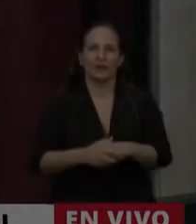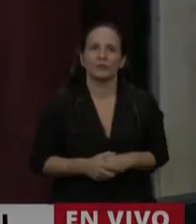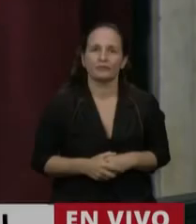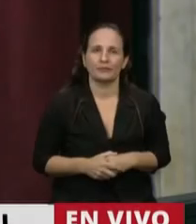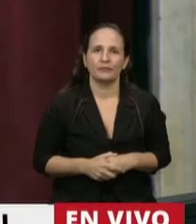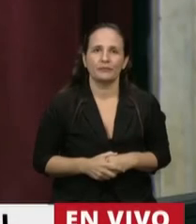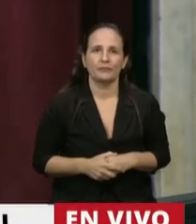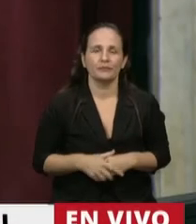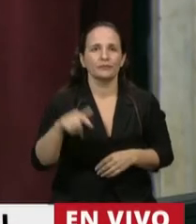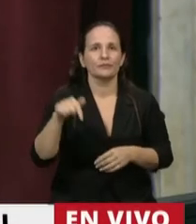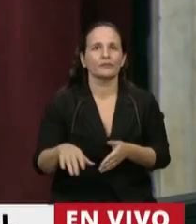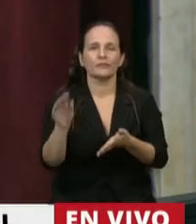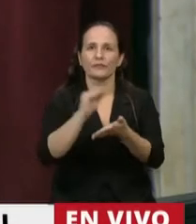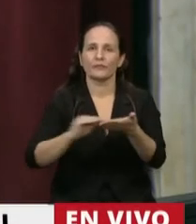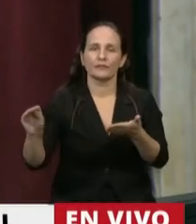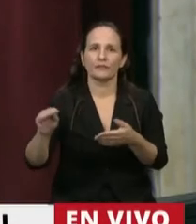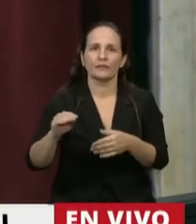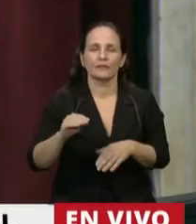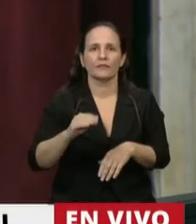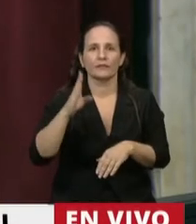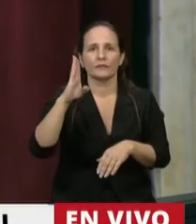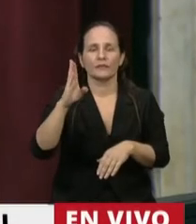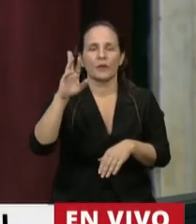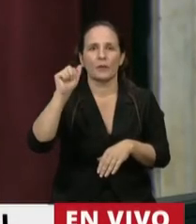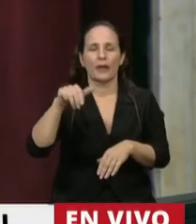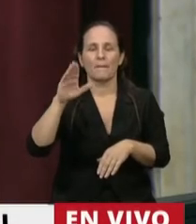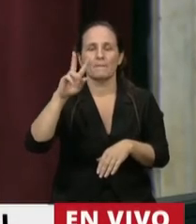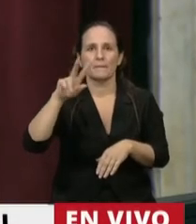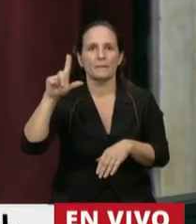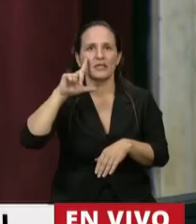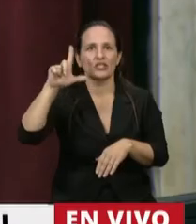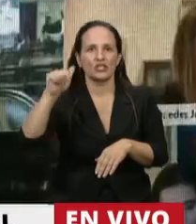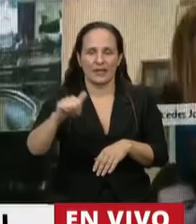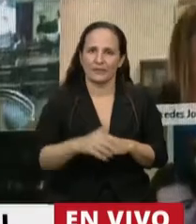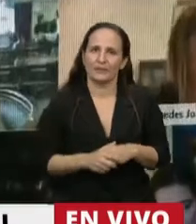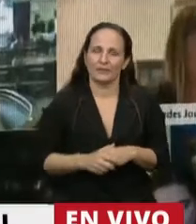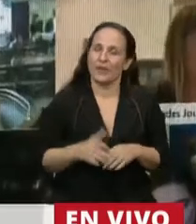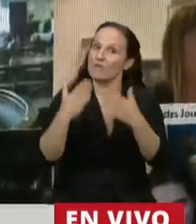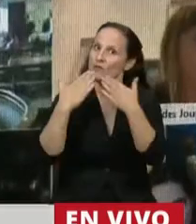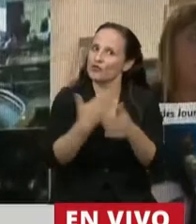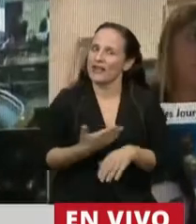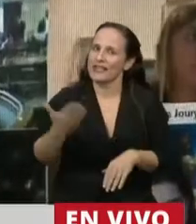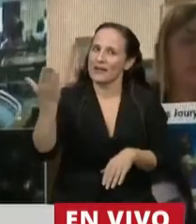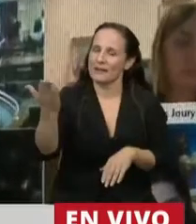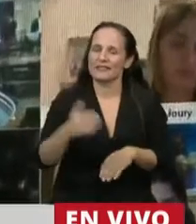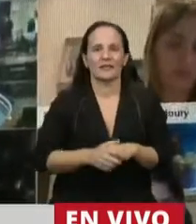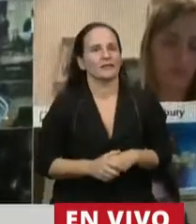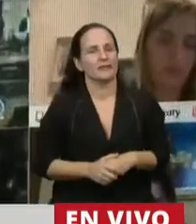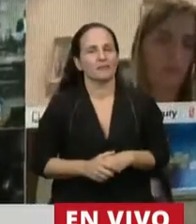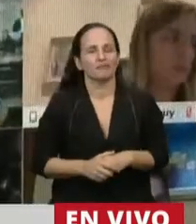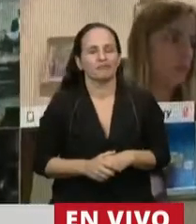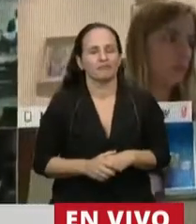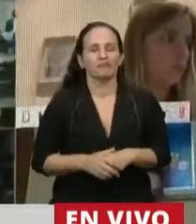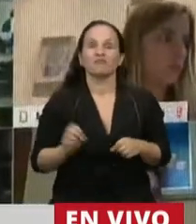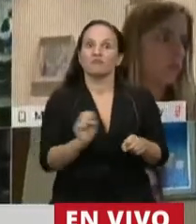Tiene la palabra la diputada Sofía Brambilla. Muchas gracias, Presidente. La pandemia nos